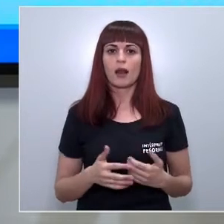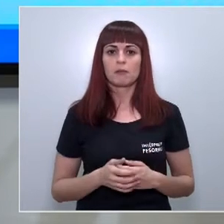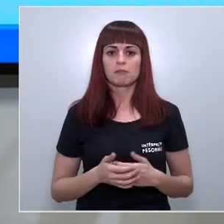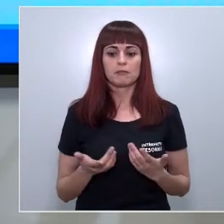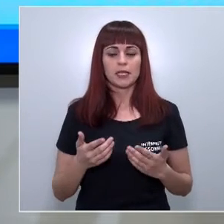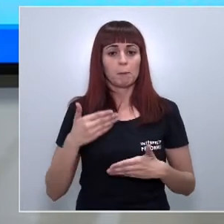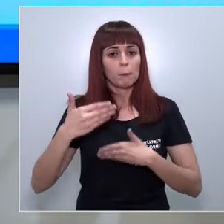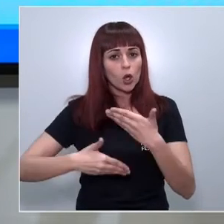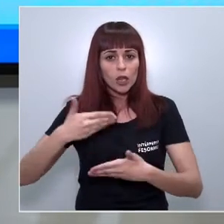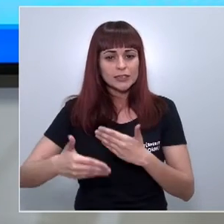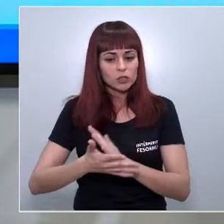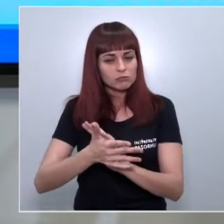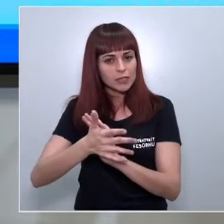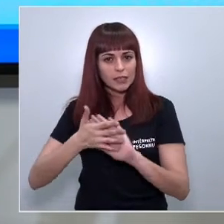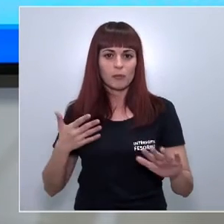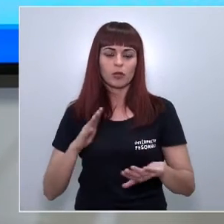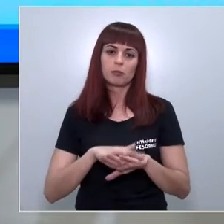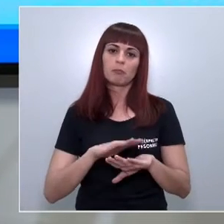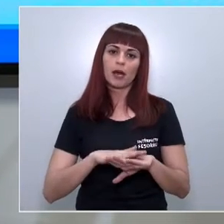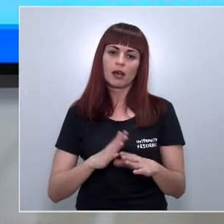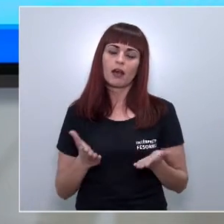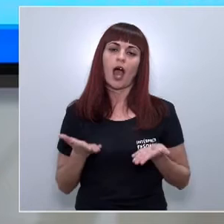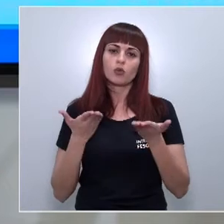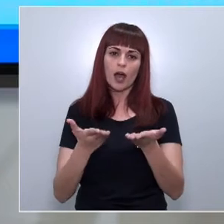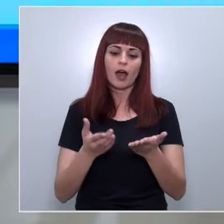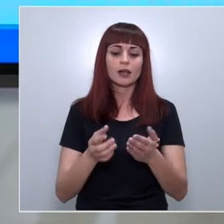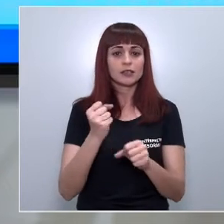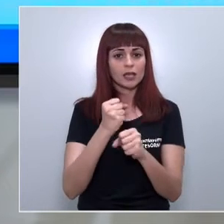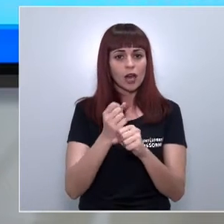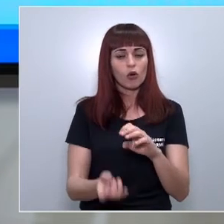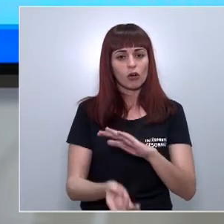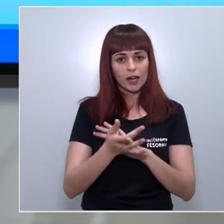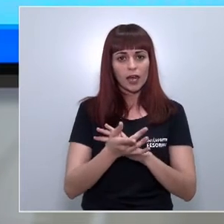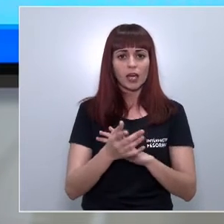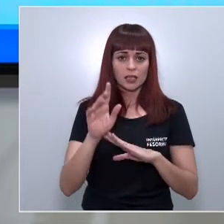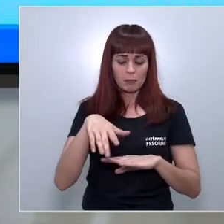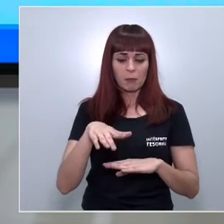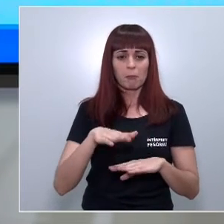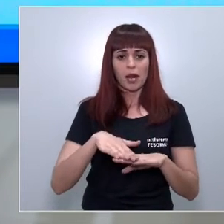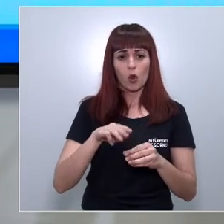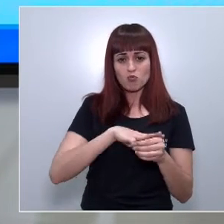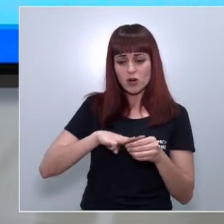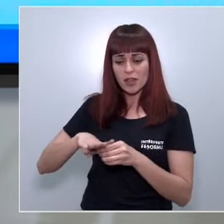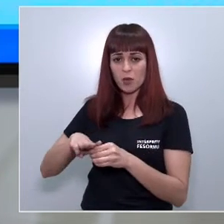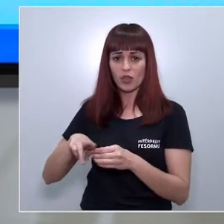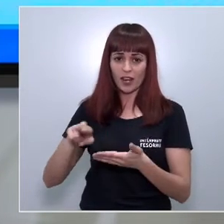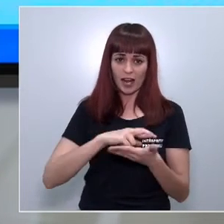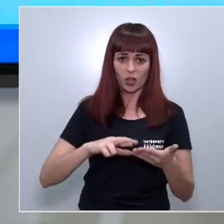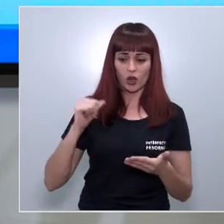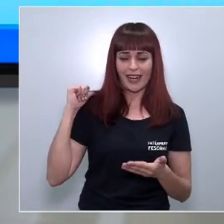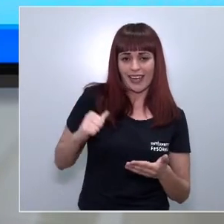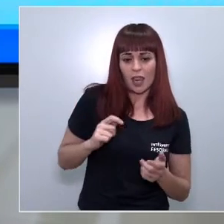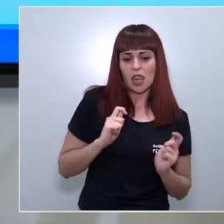cuantos procesos sea posible a fin de contribuir con la creación de empleo y riqueza en los municipios de la región. Este decreto ley